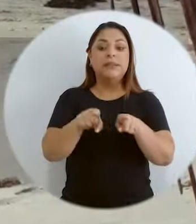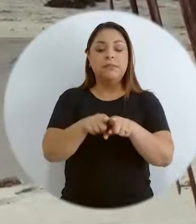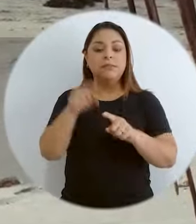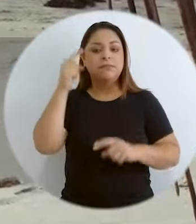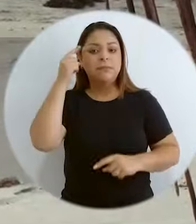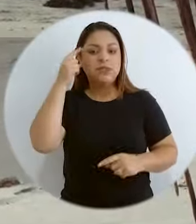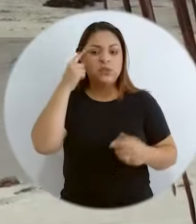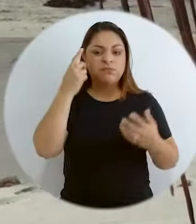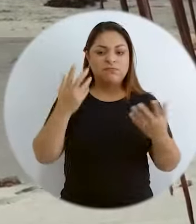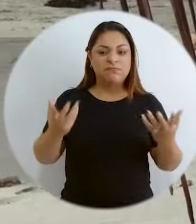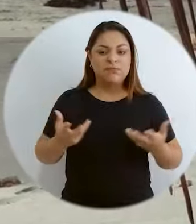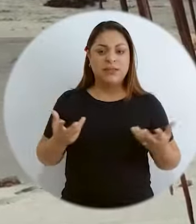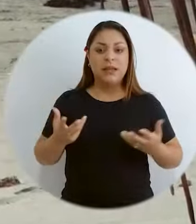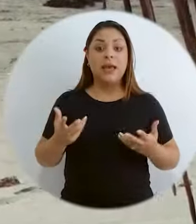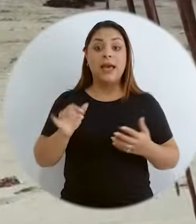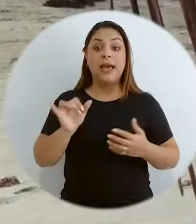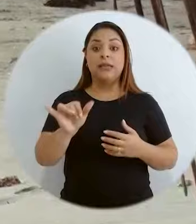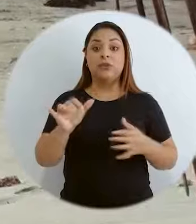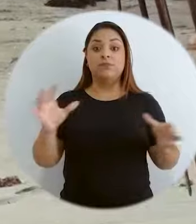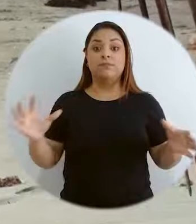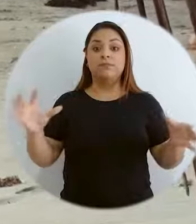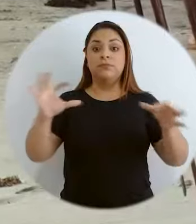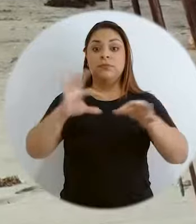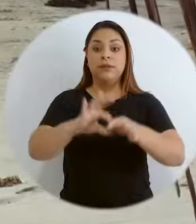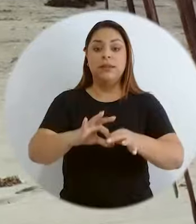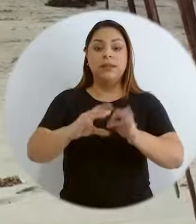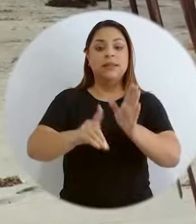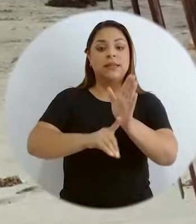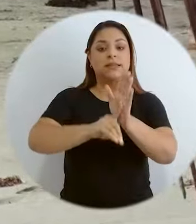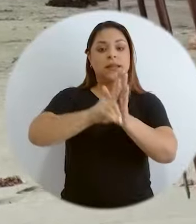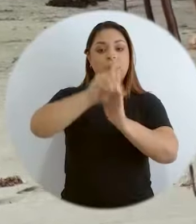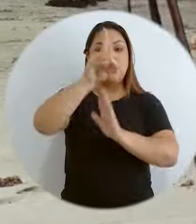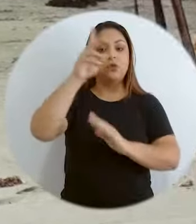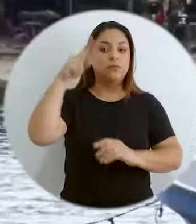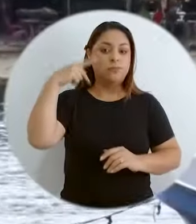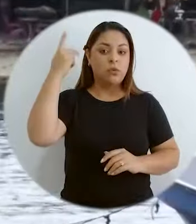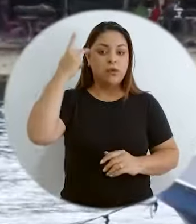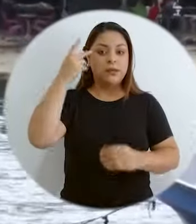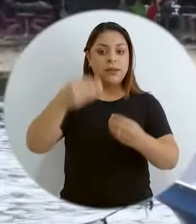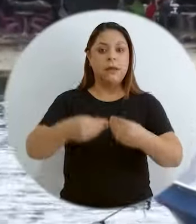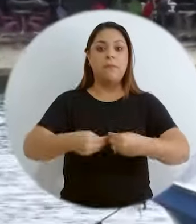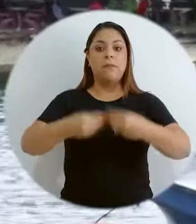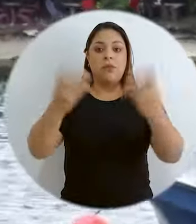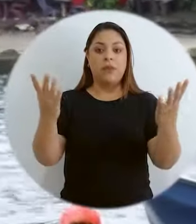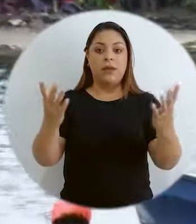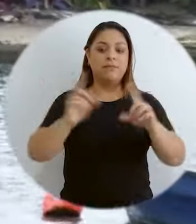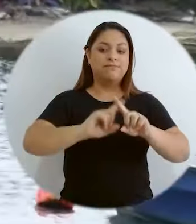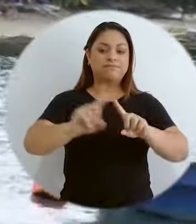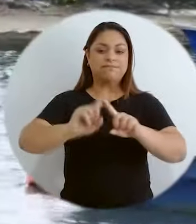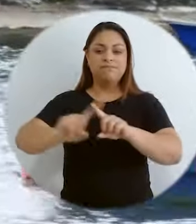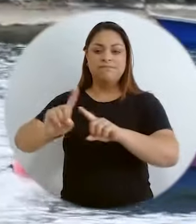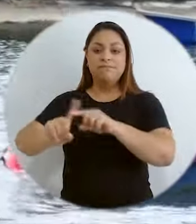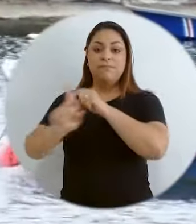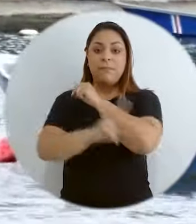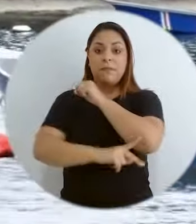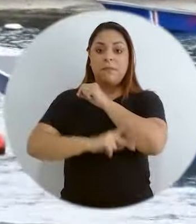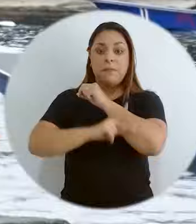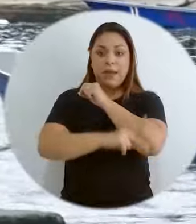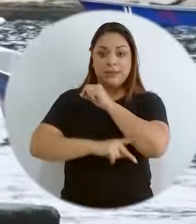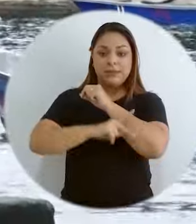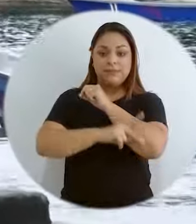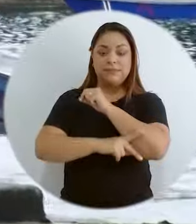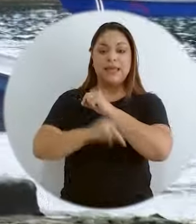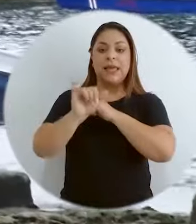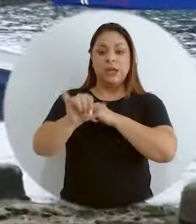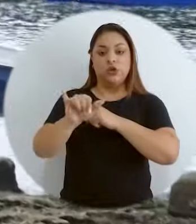vinculadas con el desarrollo de la política pública en los diferentes países, contextualizando en este